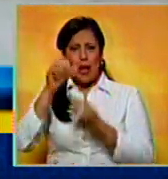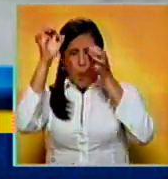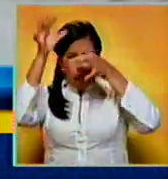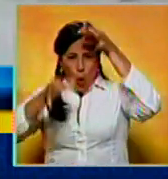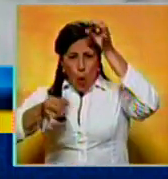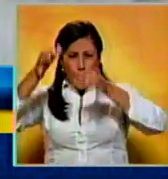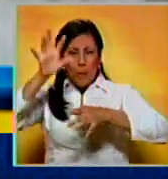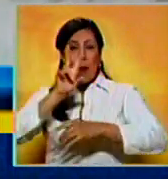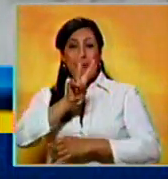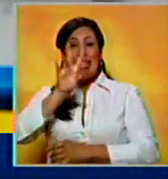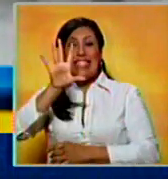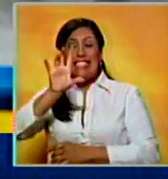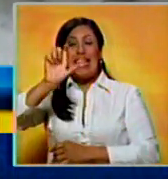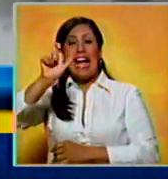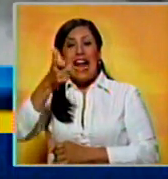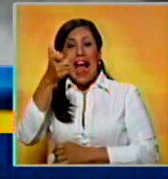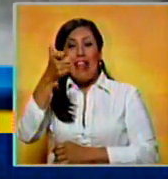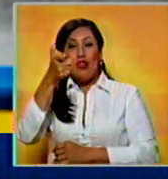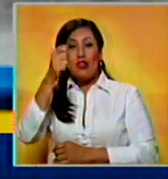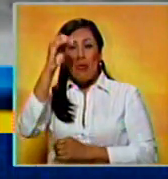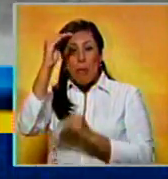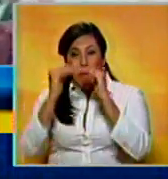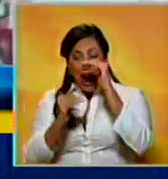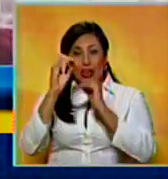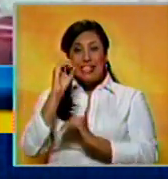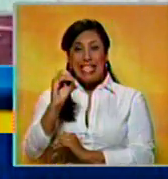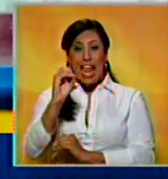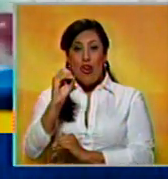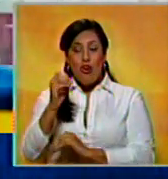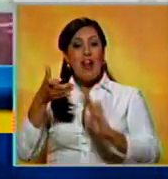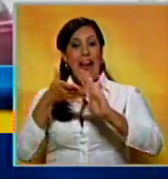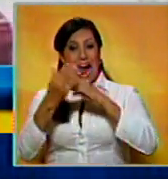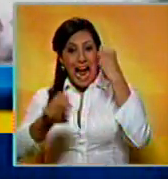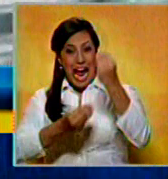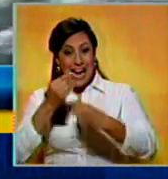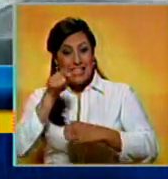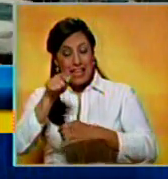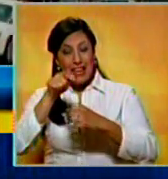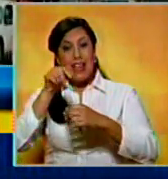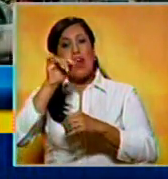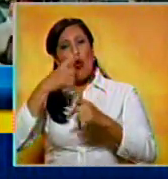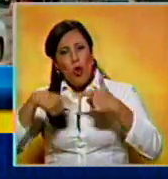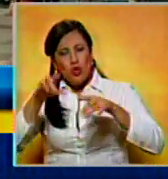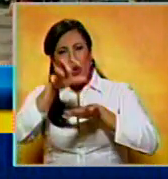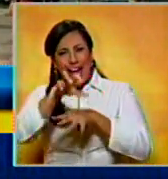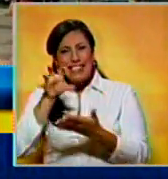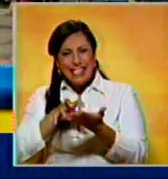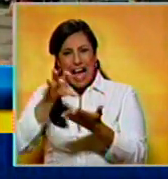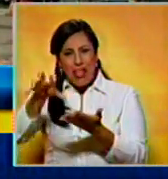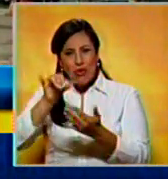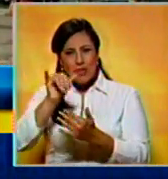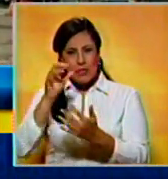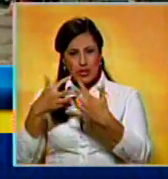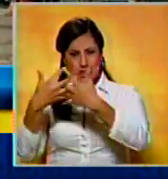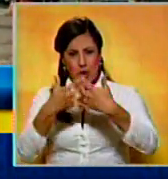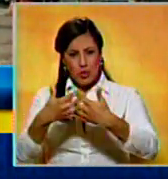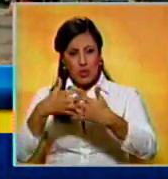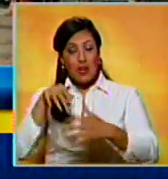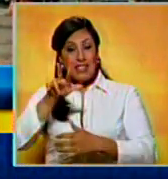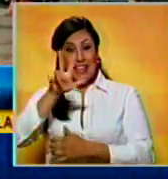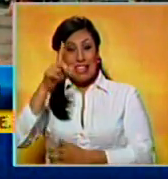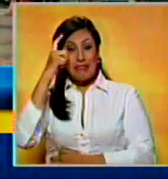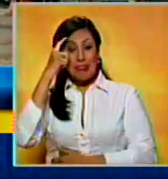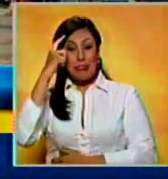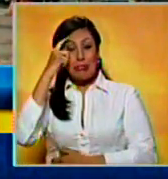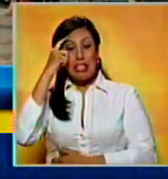Temperaturas de hasta 25 grados centígrados bajo cero se han registrado en Indiana, Nevada, Arkansas y Ohio. Esos tres